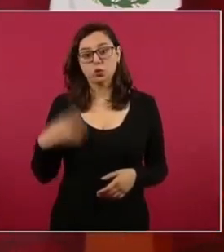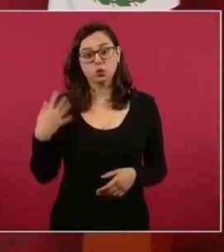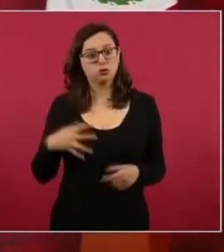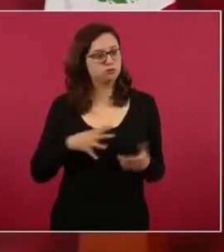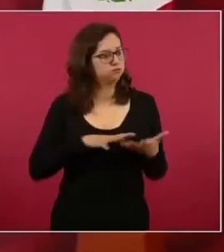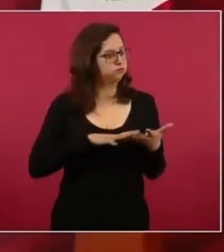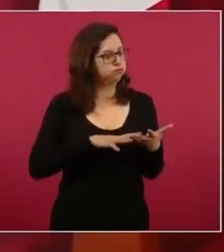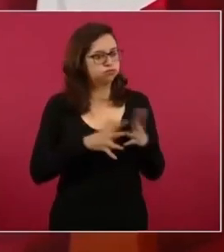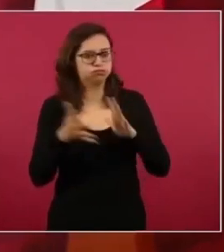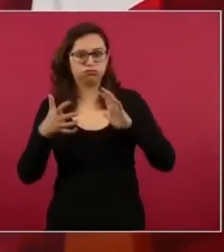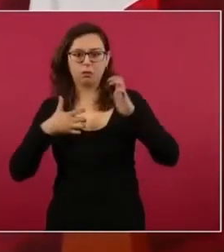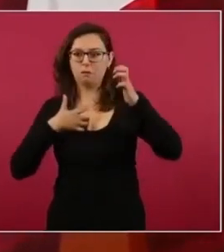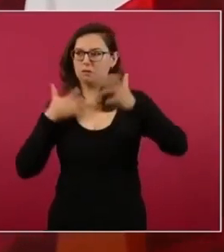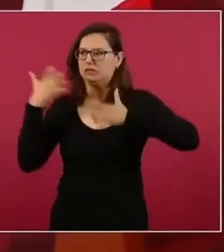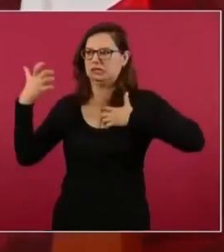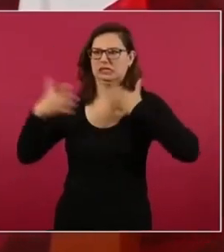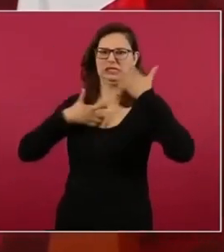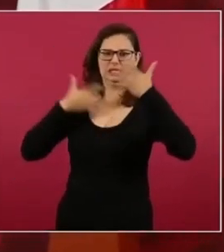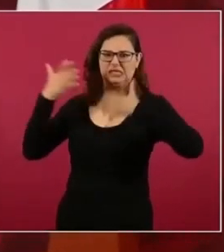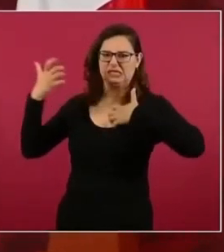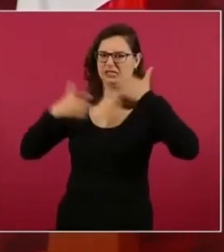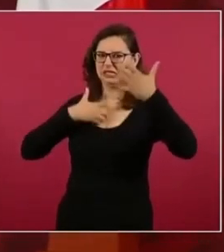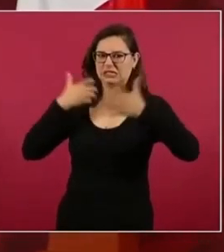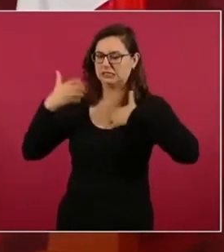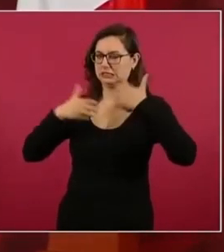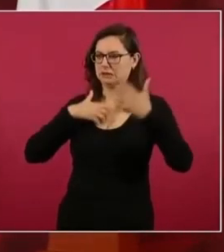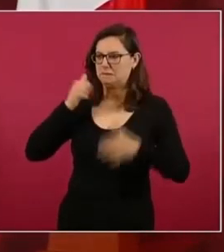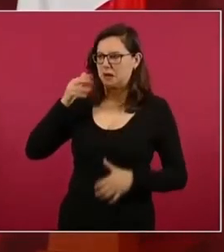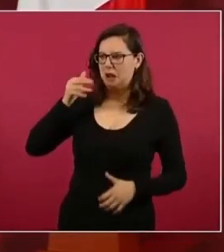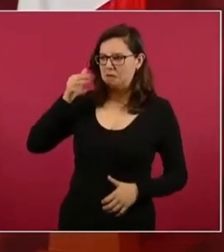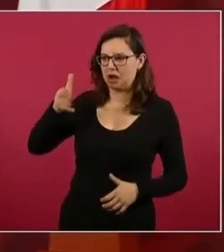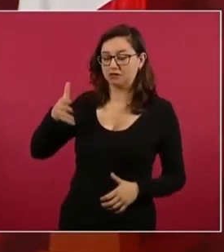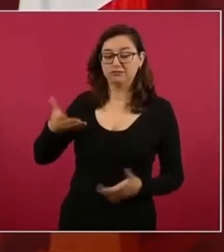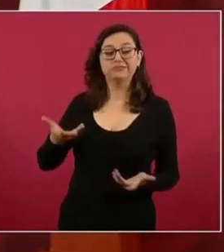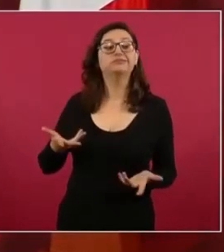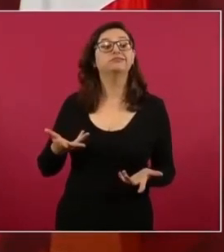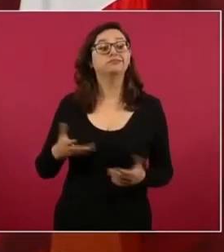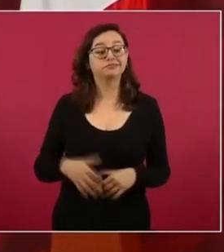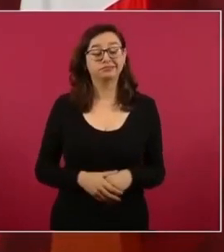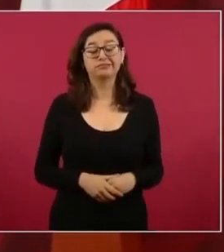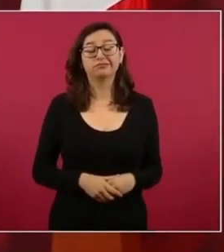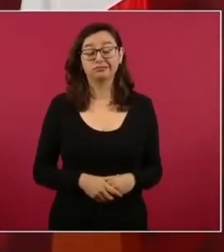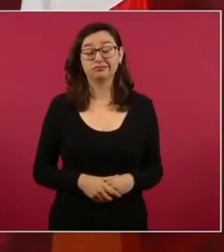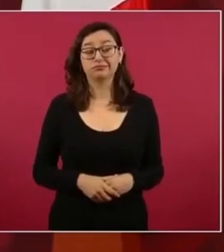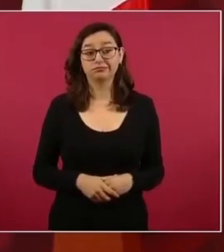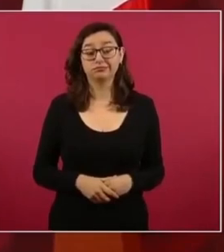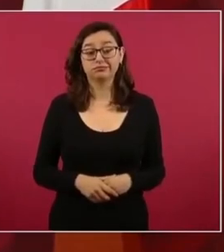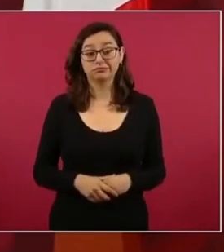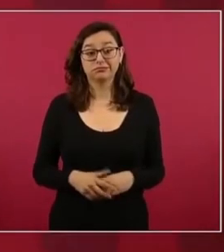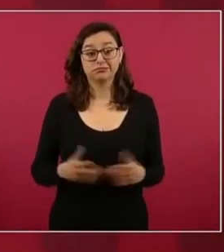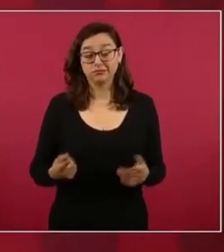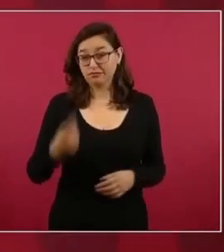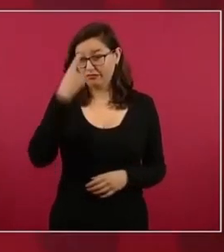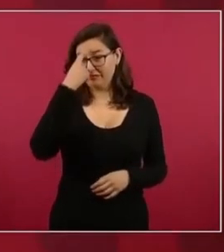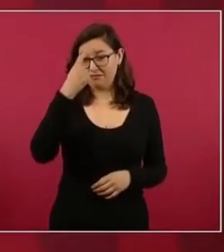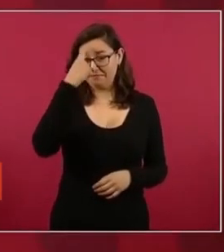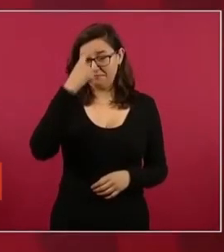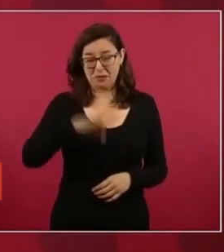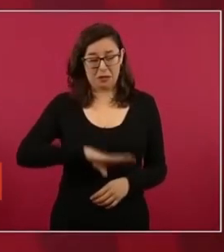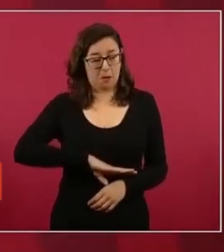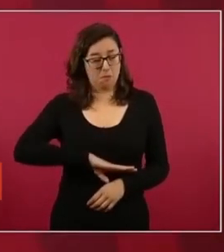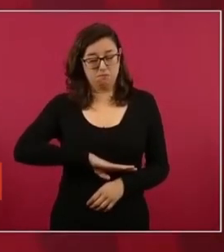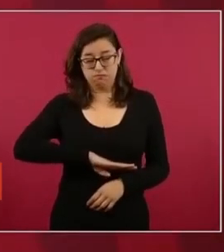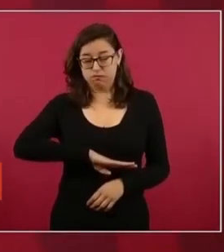desesperados y enajenados o ofuscados